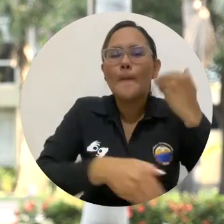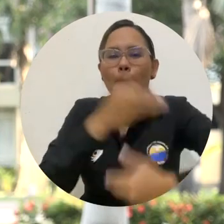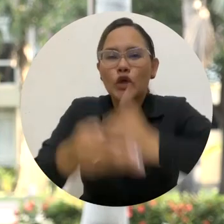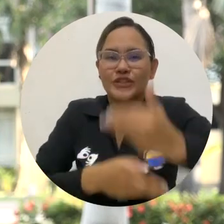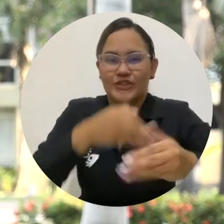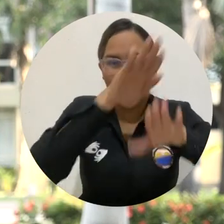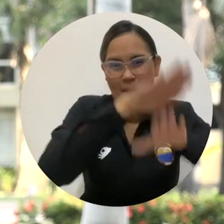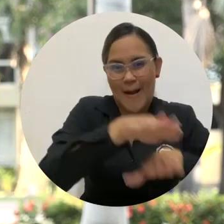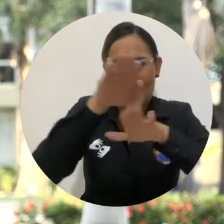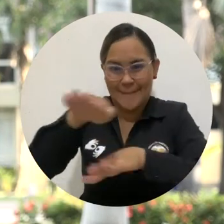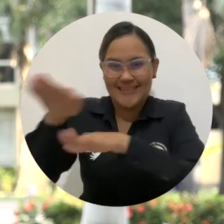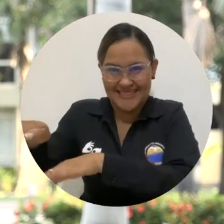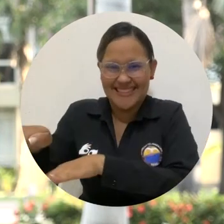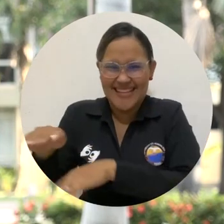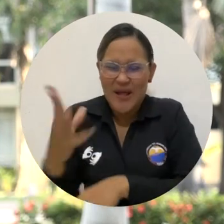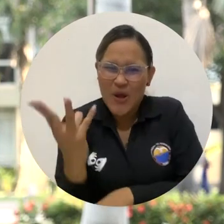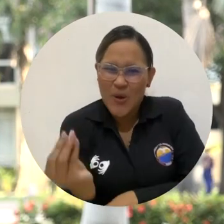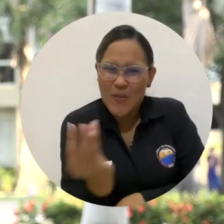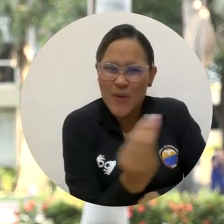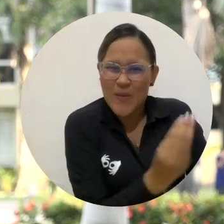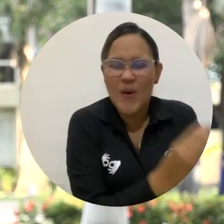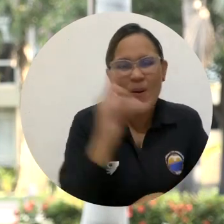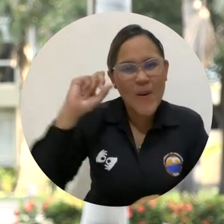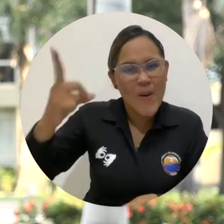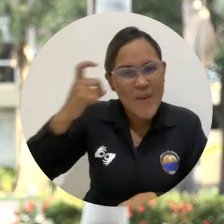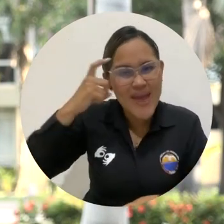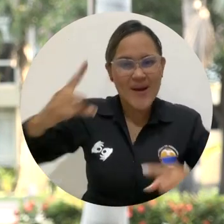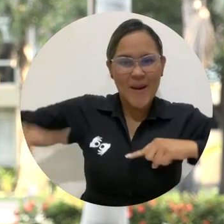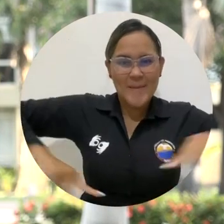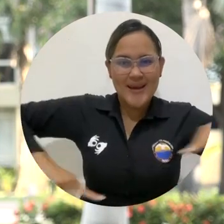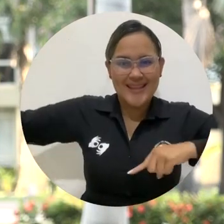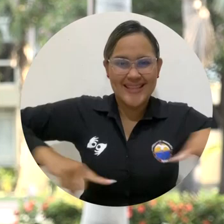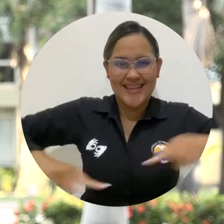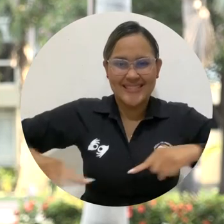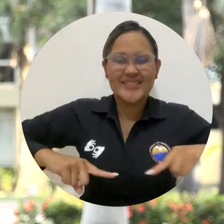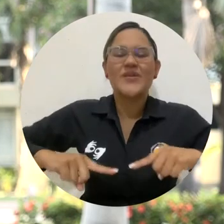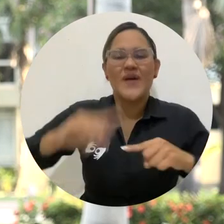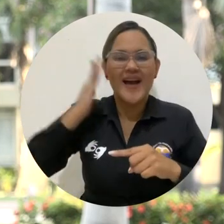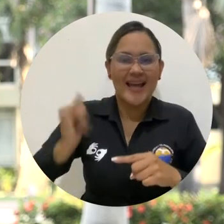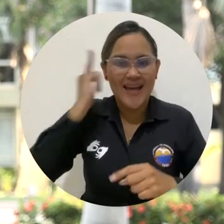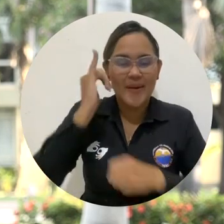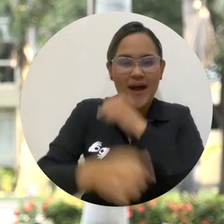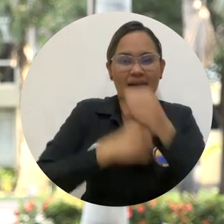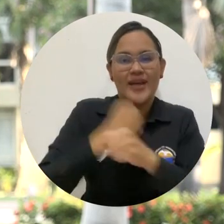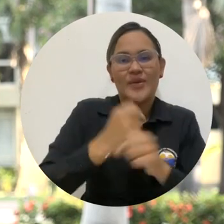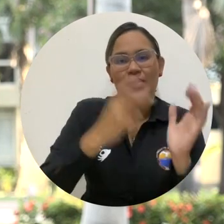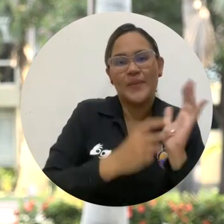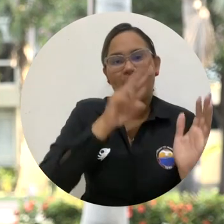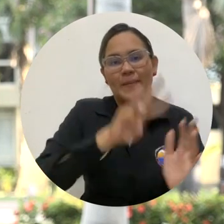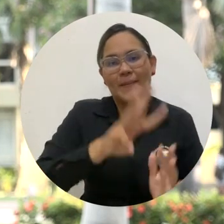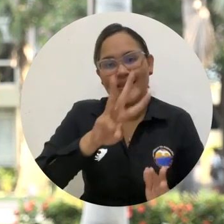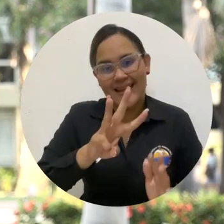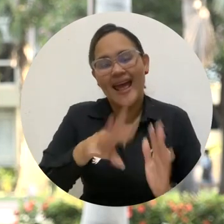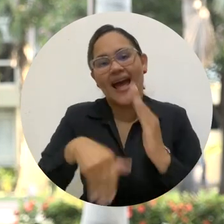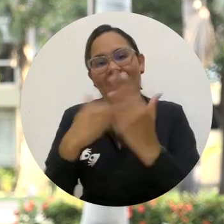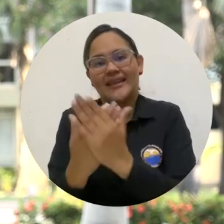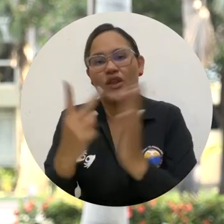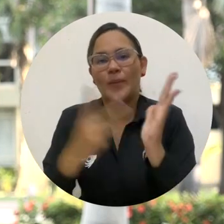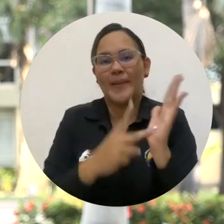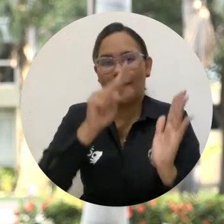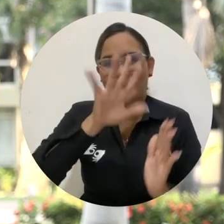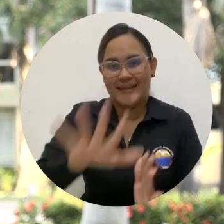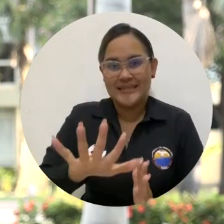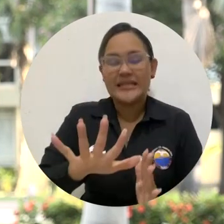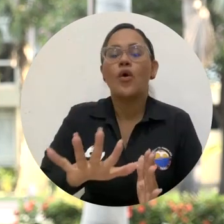cronograma de las etapas del proceso de elección de representantes ante los diferentes órganos de gobierno y administración académica